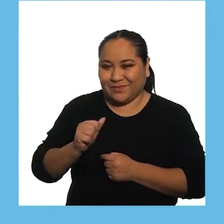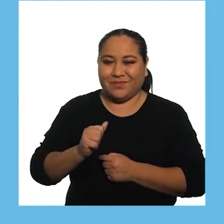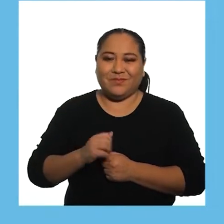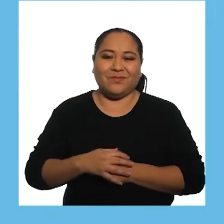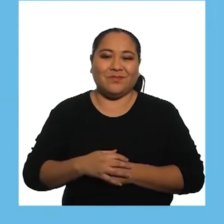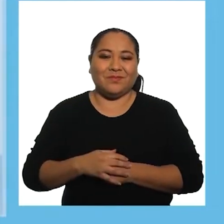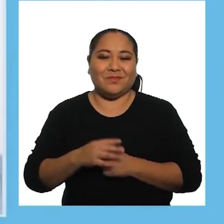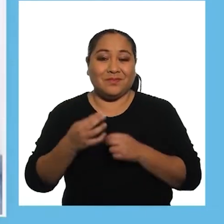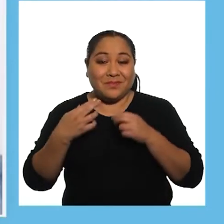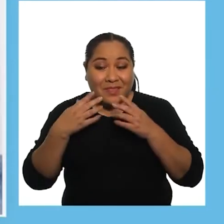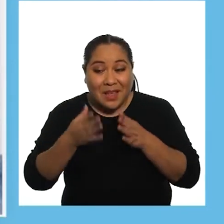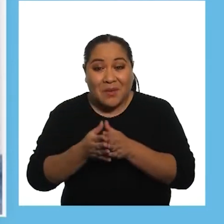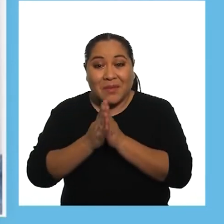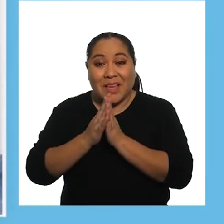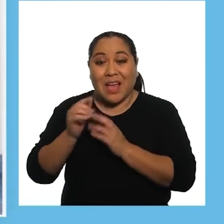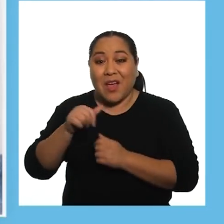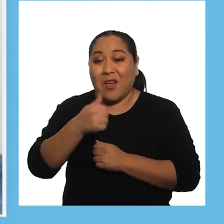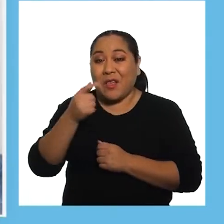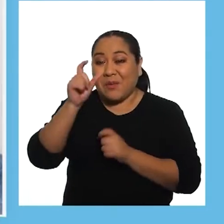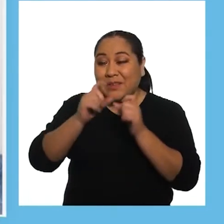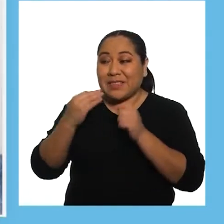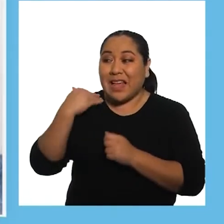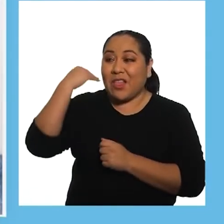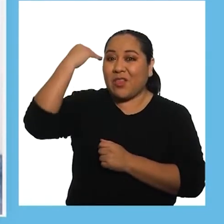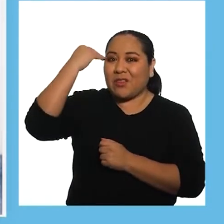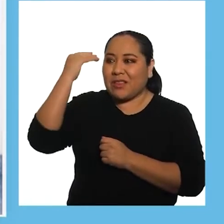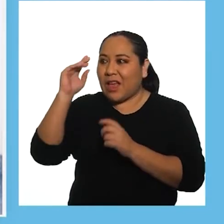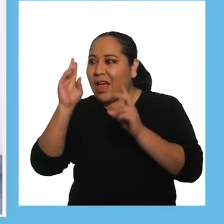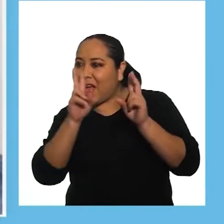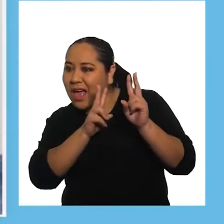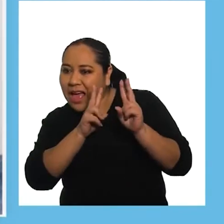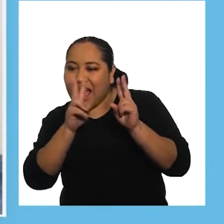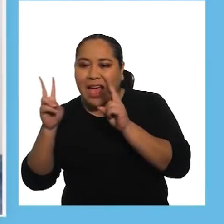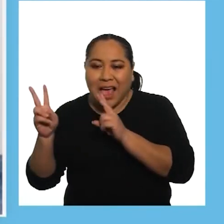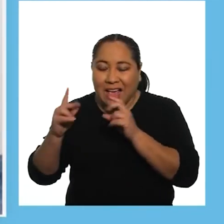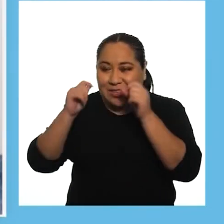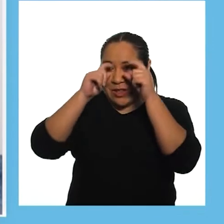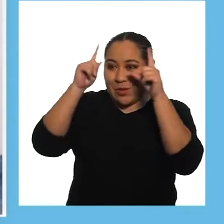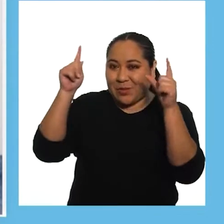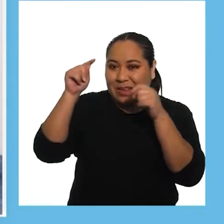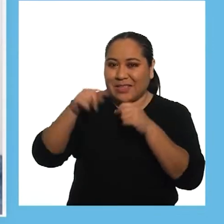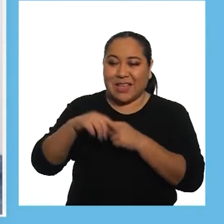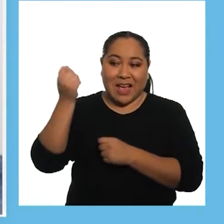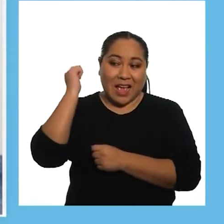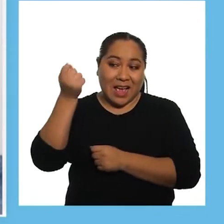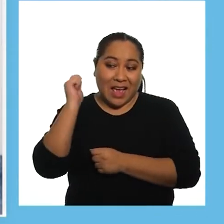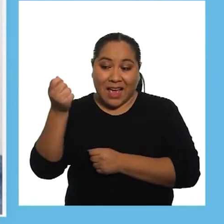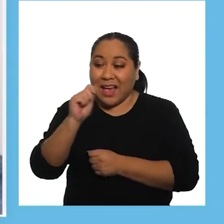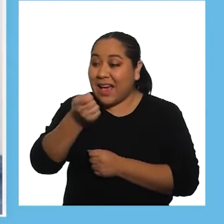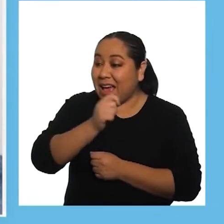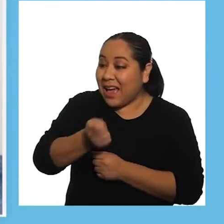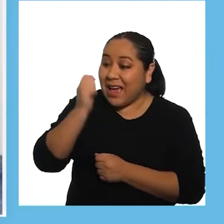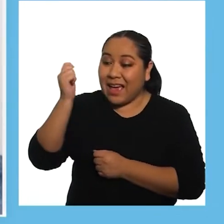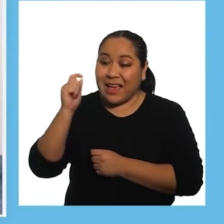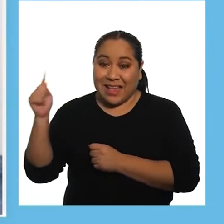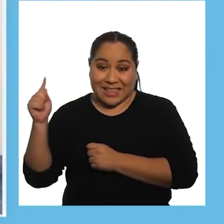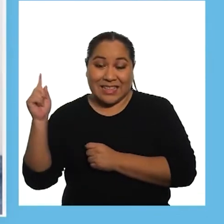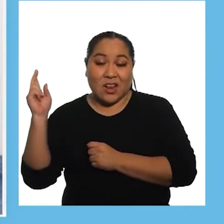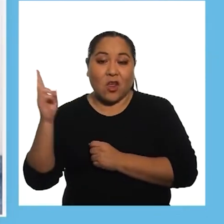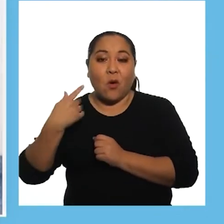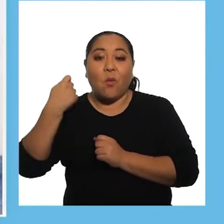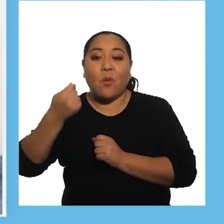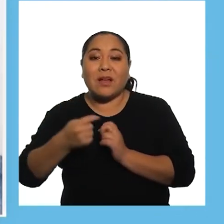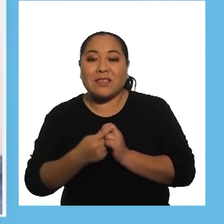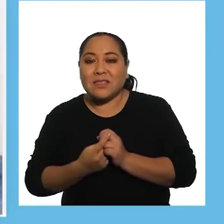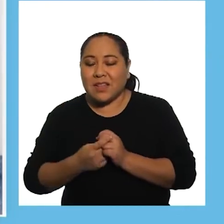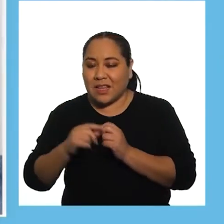Pídele a la otra persona adulta que llame la atención del bebé con el sonajero Que se